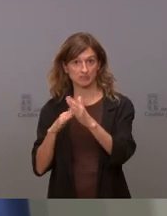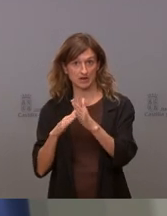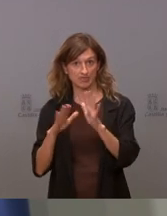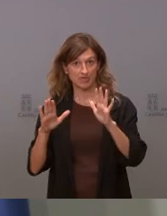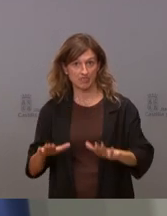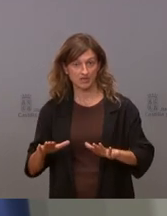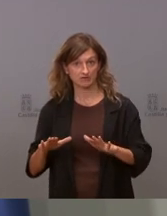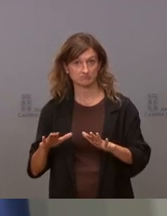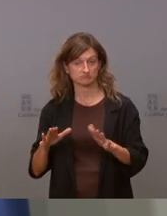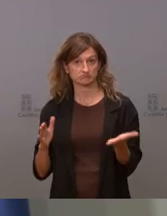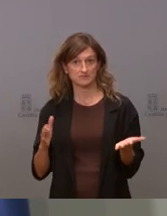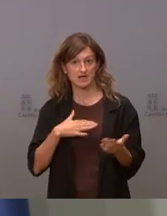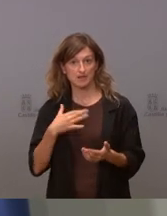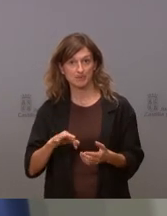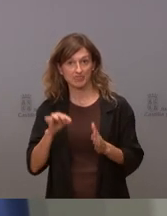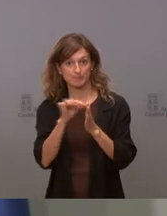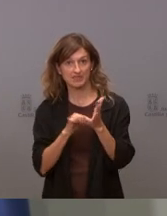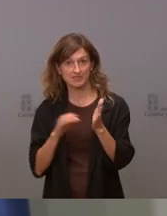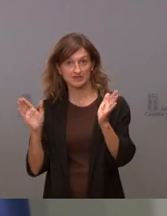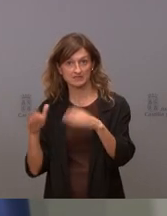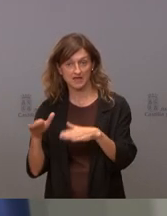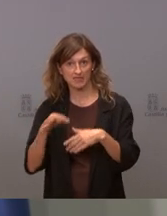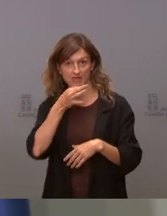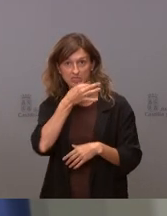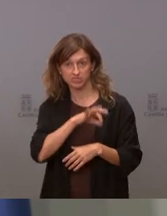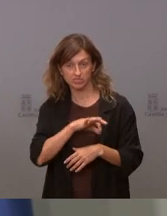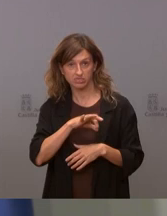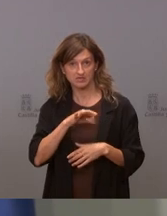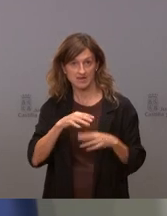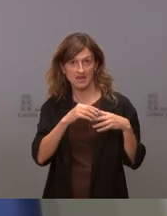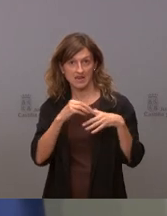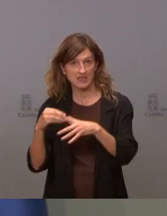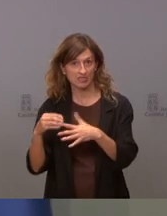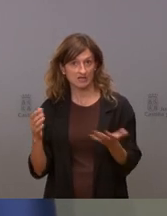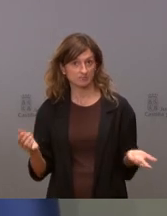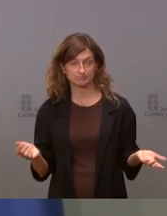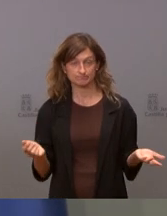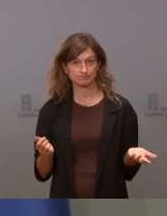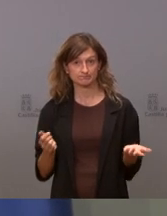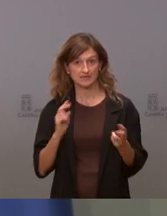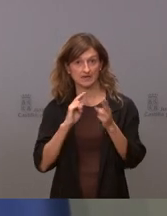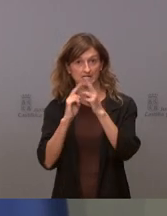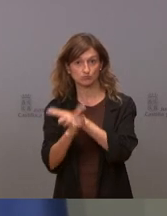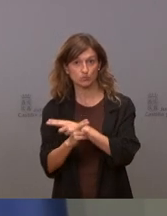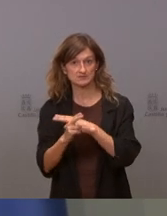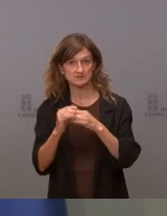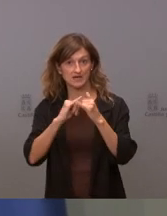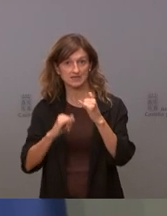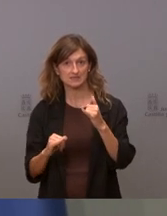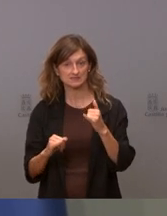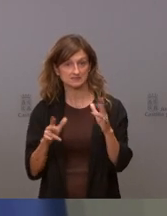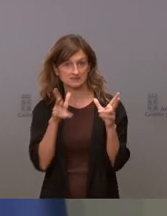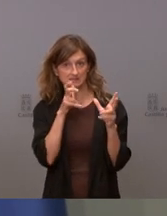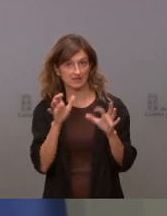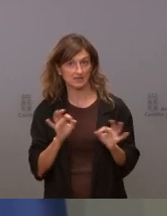hubo quien no fue capaz de tomar medidas hubo quien renunció a liderar la respuesta a una crisis que era terrible